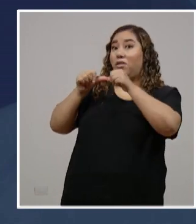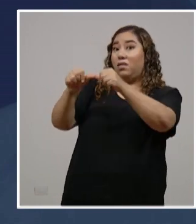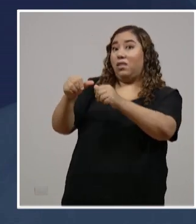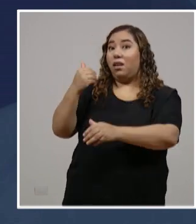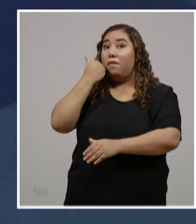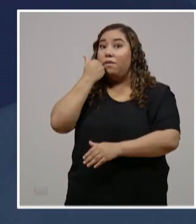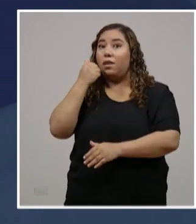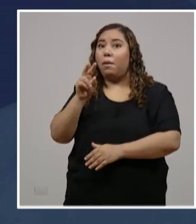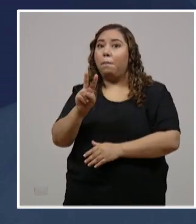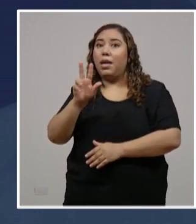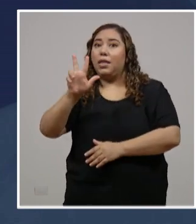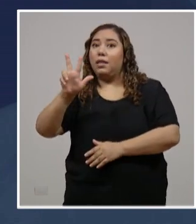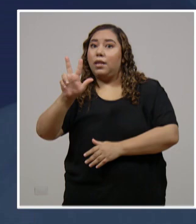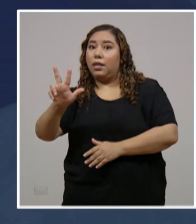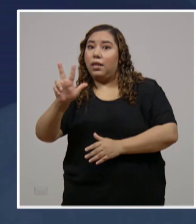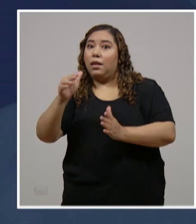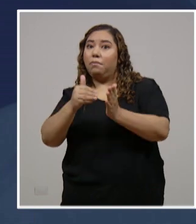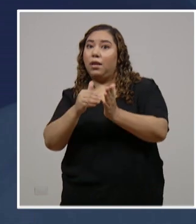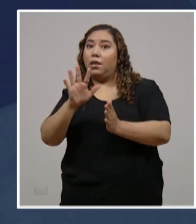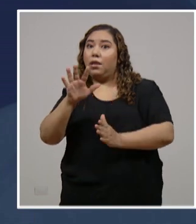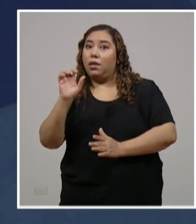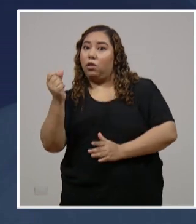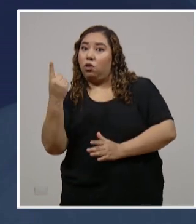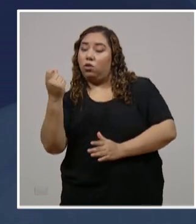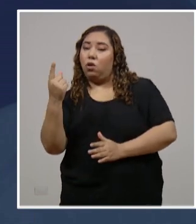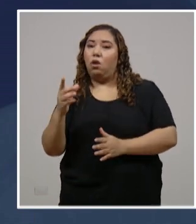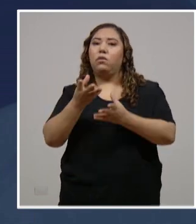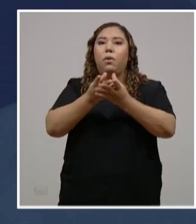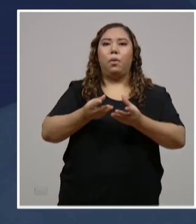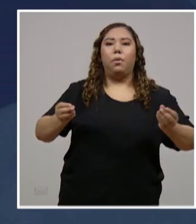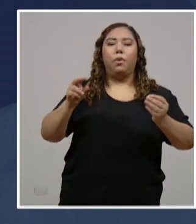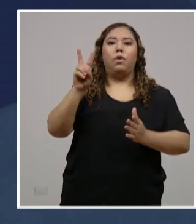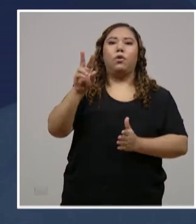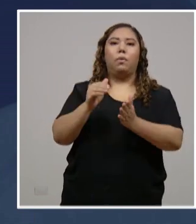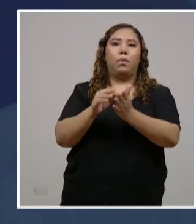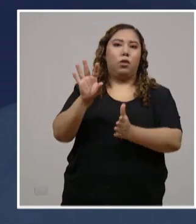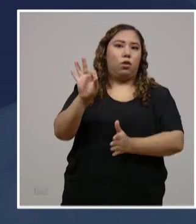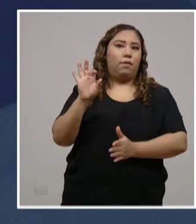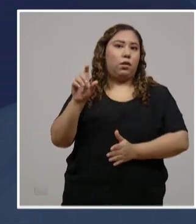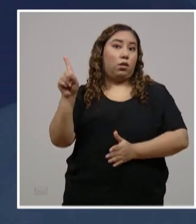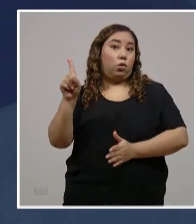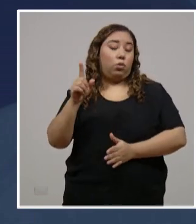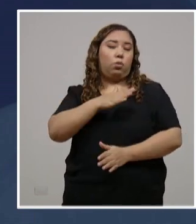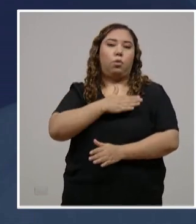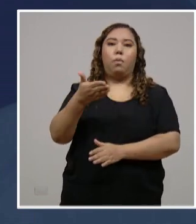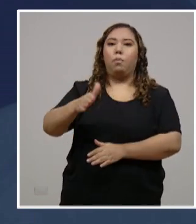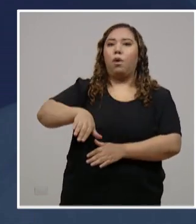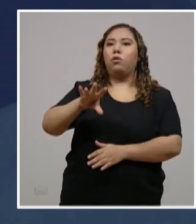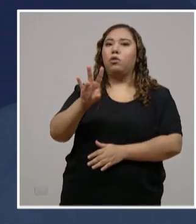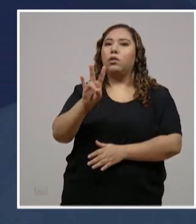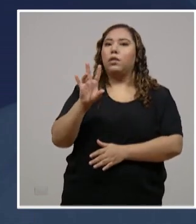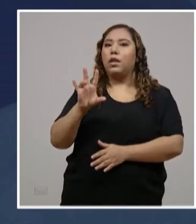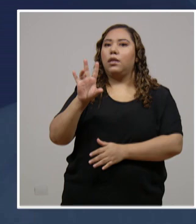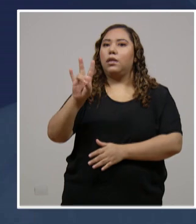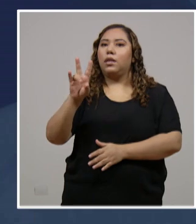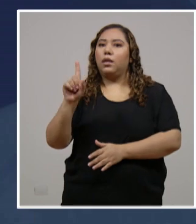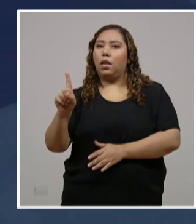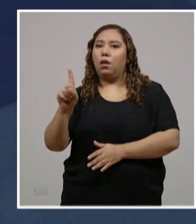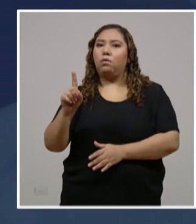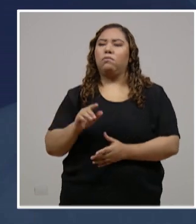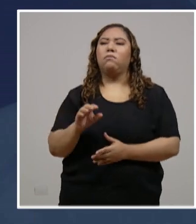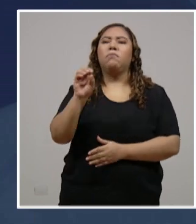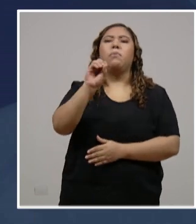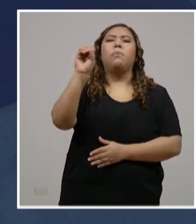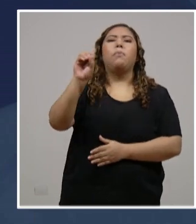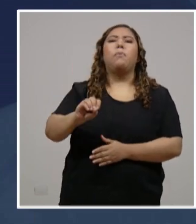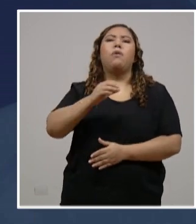,911 recuperados, 2,901 fallecidos, 771. Lo que nos da